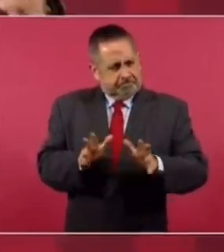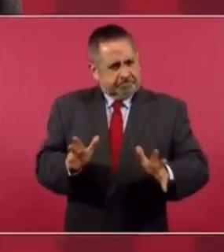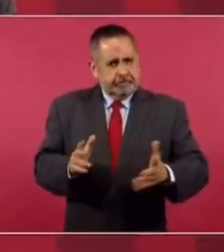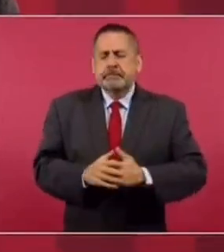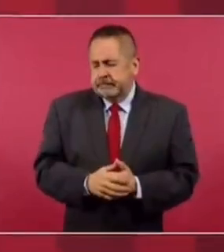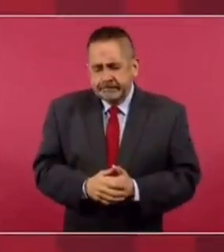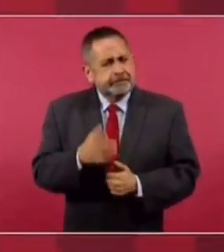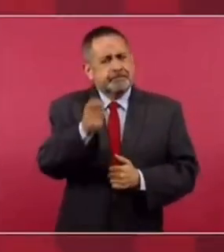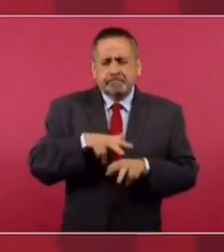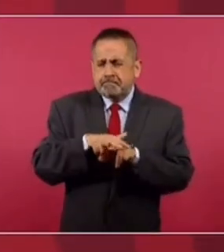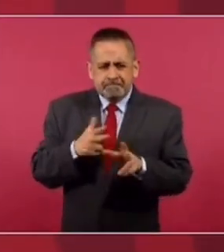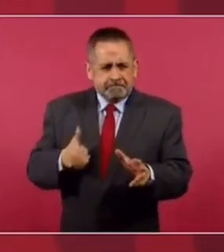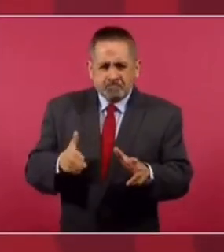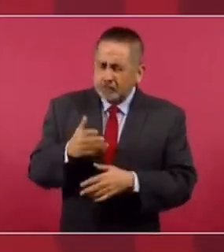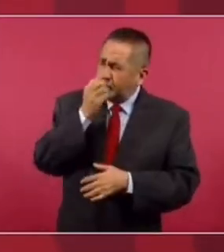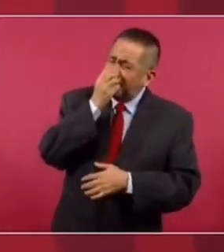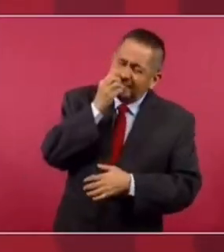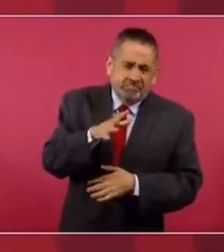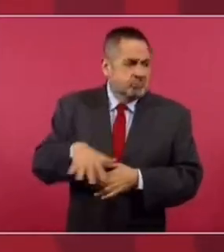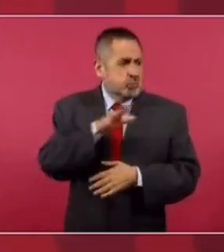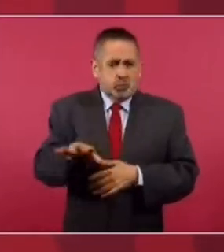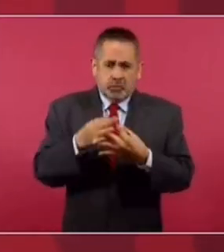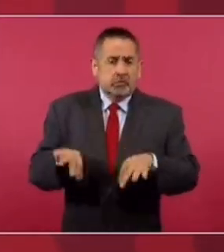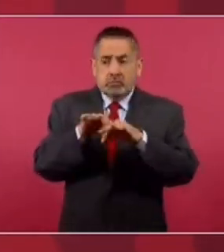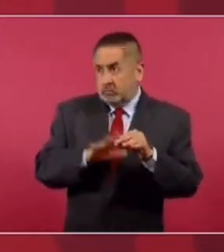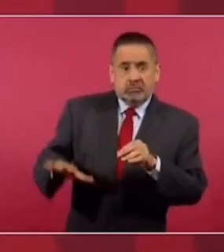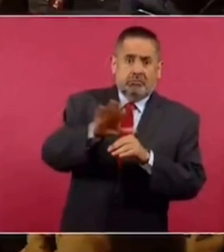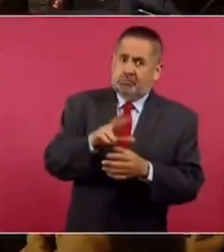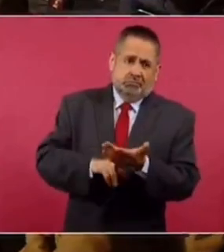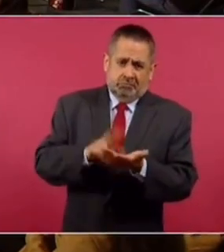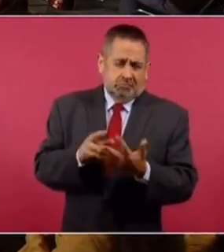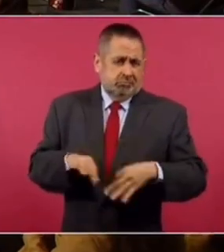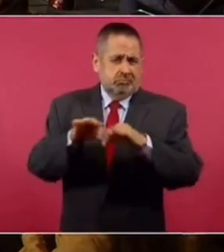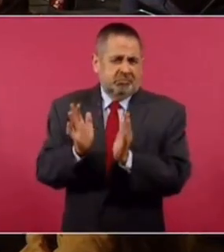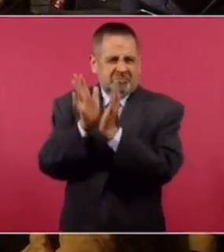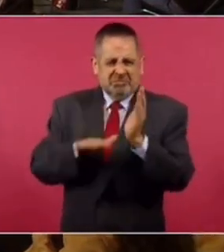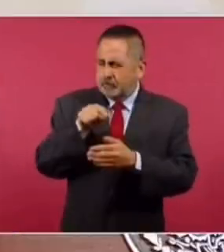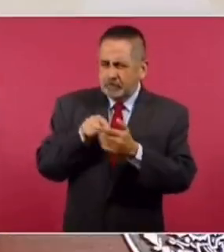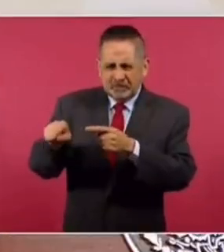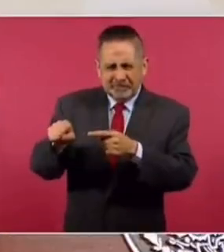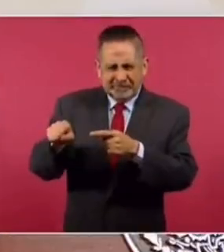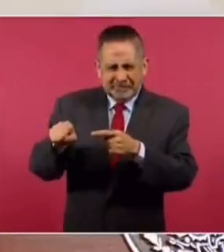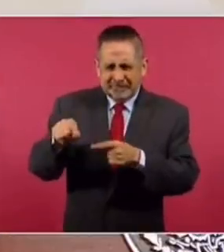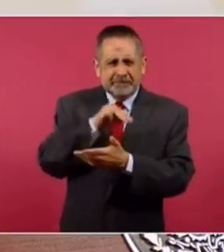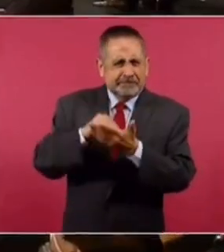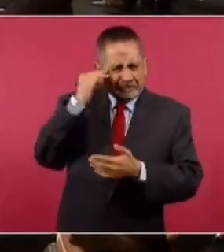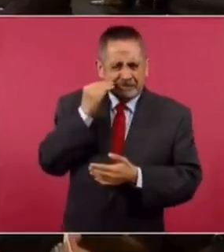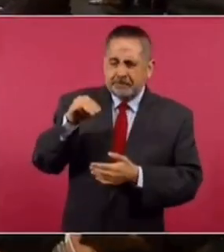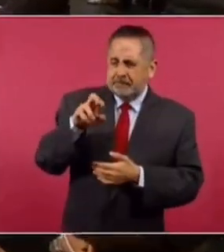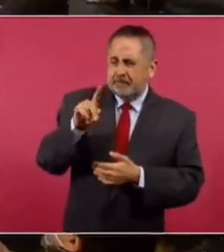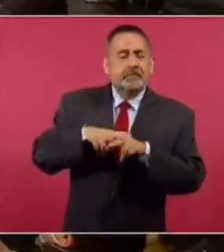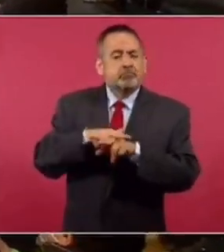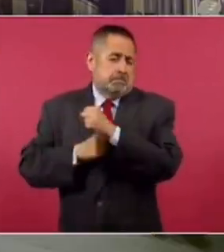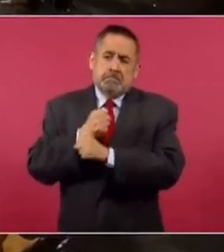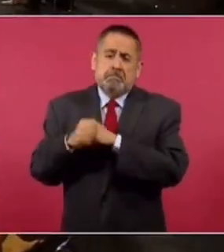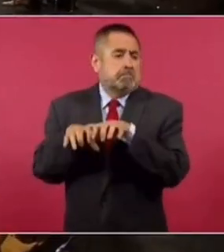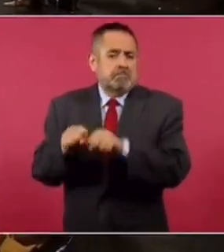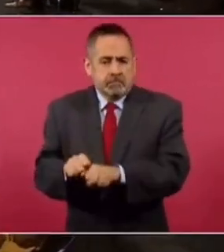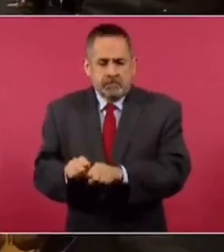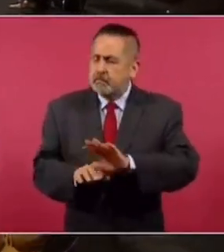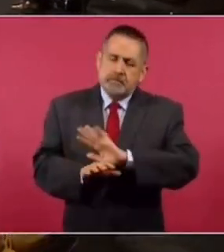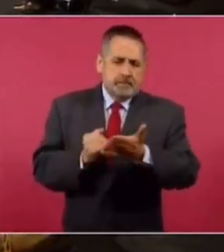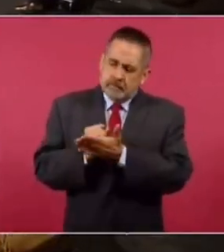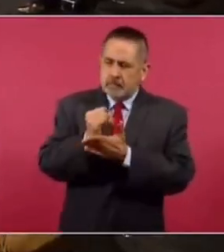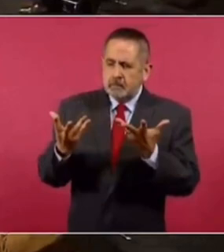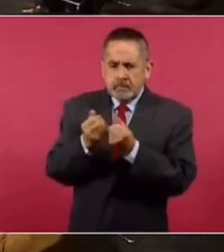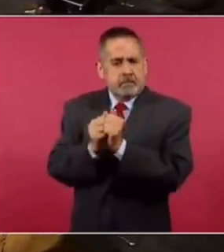Entonces, el tren es algo muy importante en todo sentido. Mérida, la estación del ferrocarril. Entonces, ya